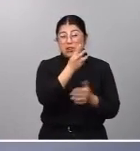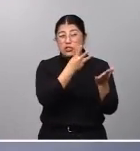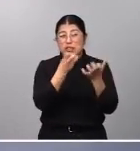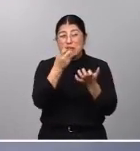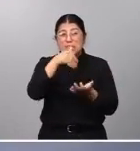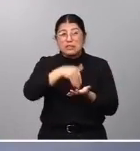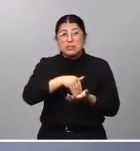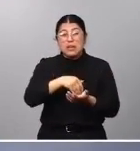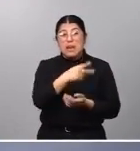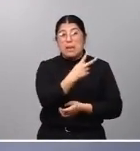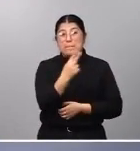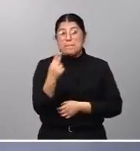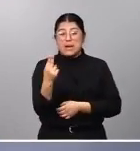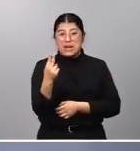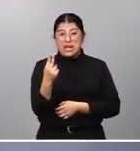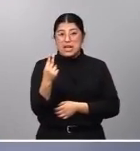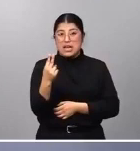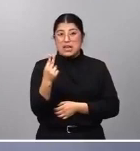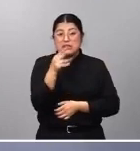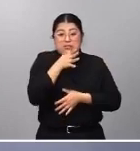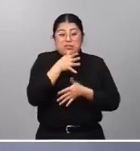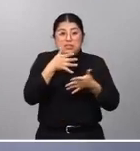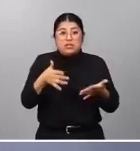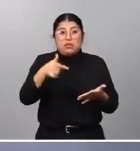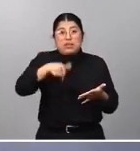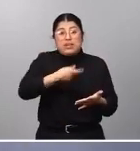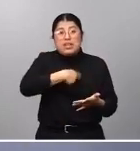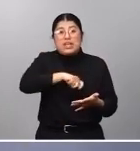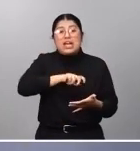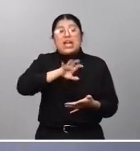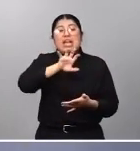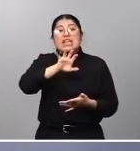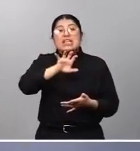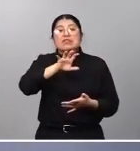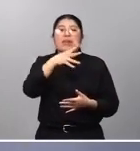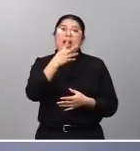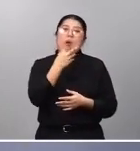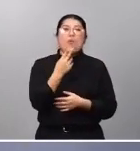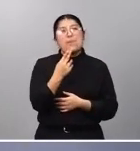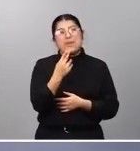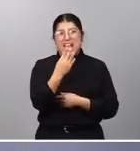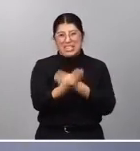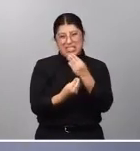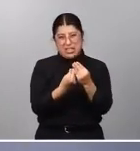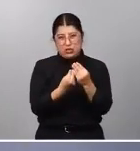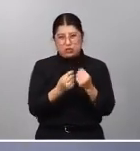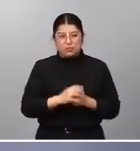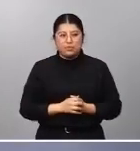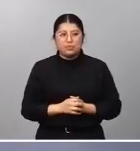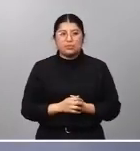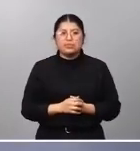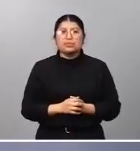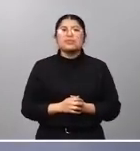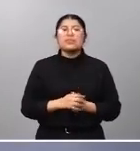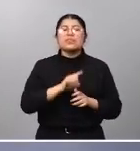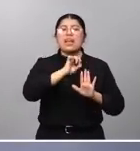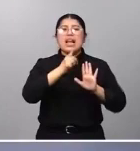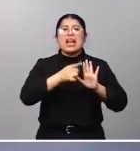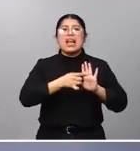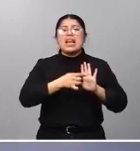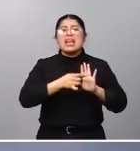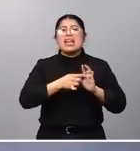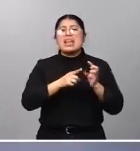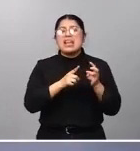en España que hoy en día son parejas de hecho. En tercer lugar, la ley formaliza la existencia de una